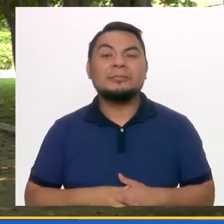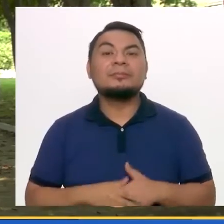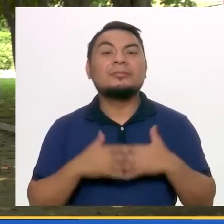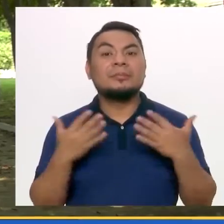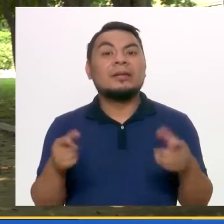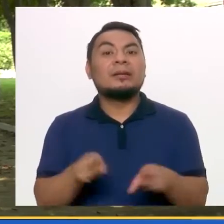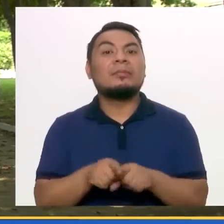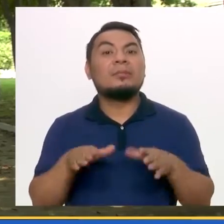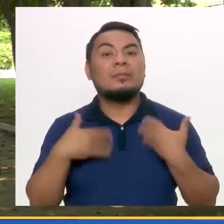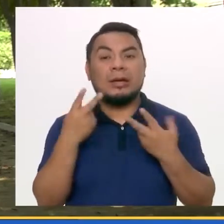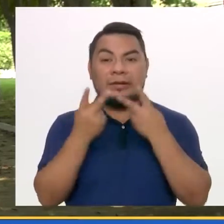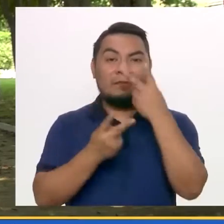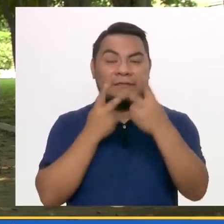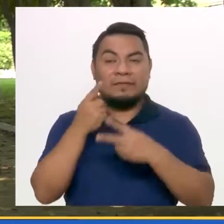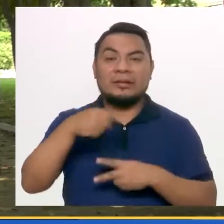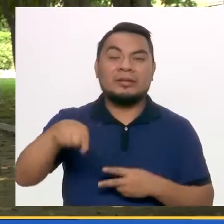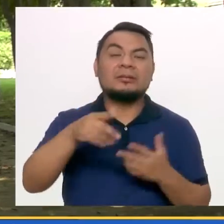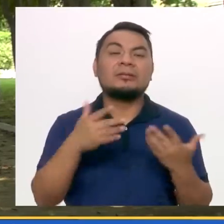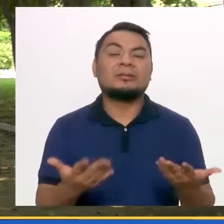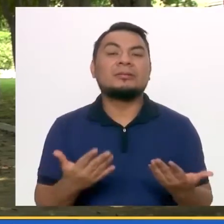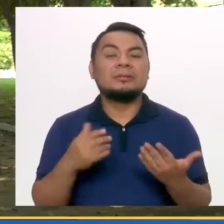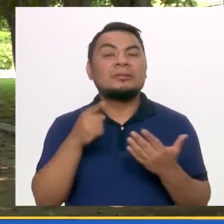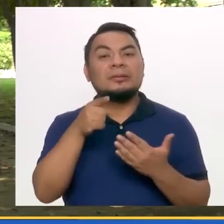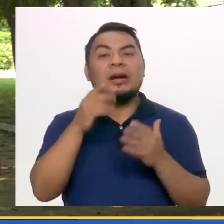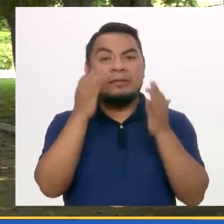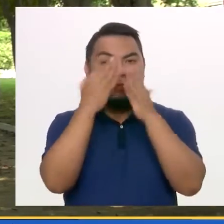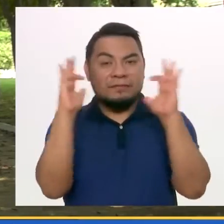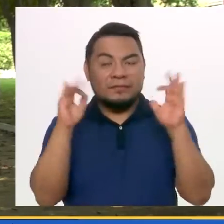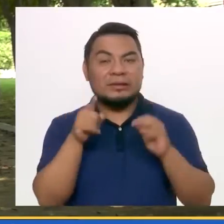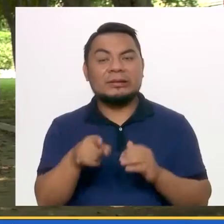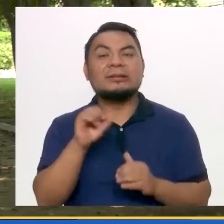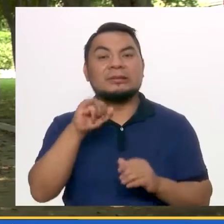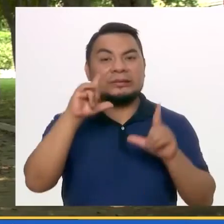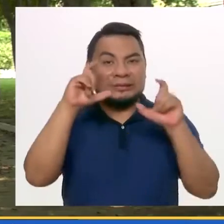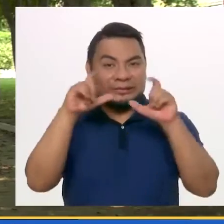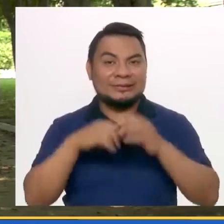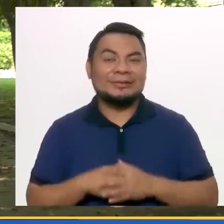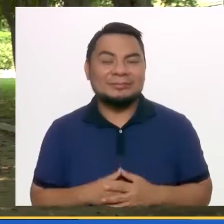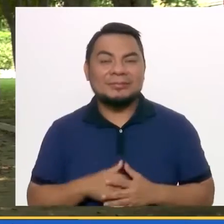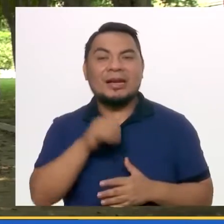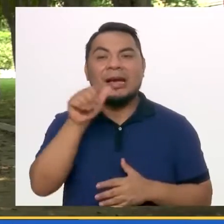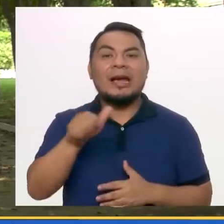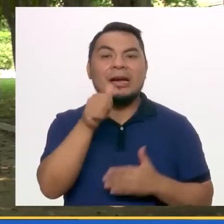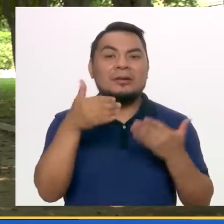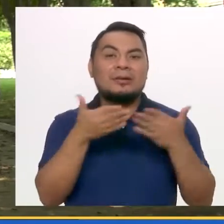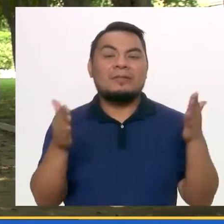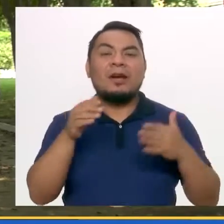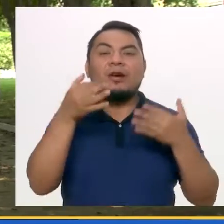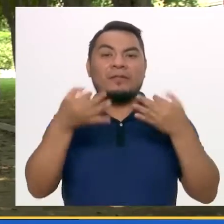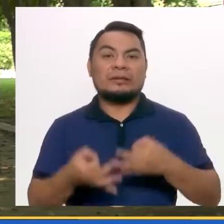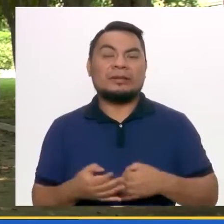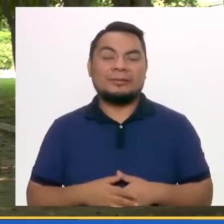también pueden visitarnos en nuestra página de Facebook e Instagram para